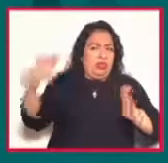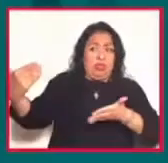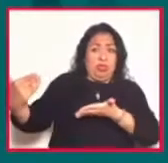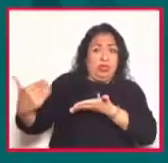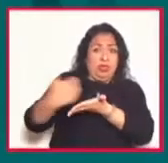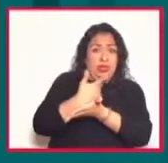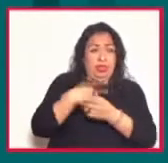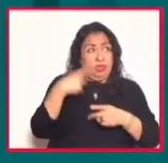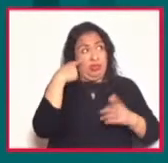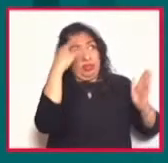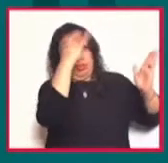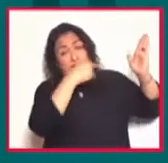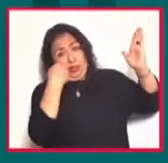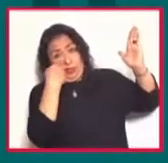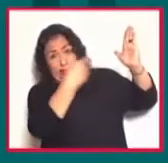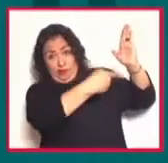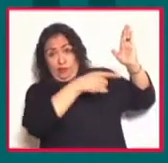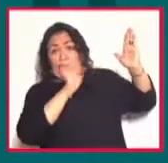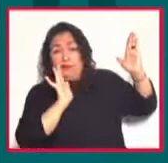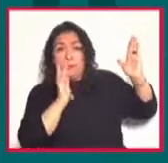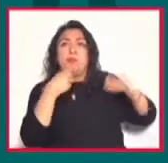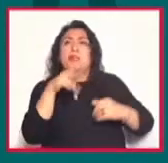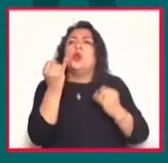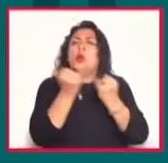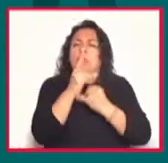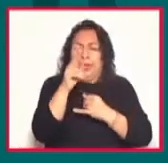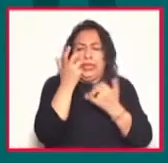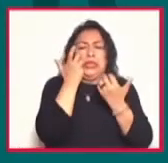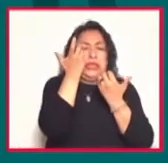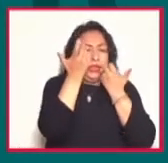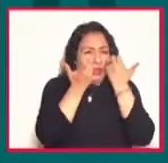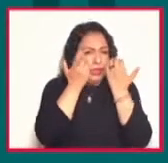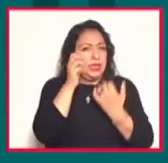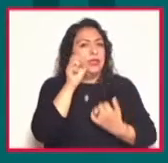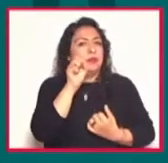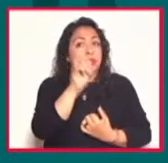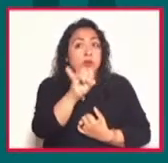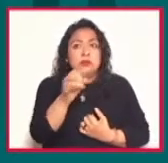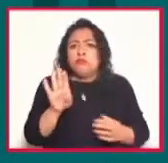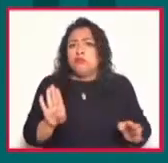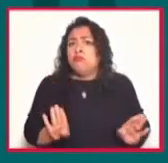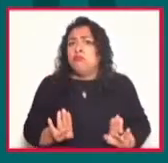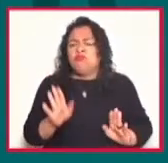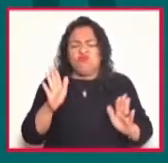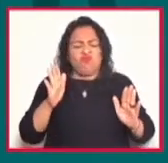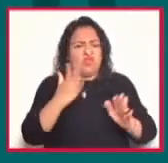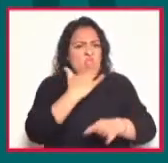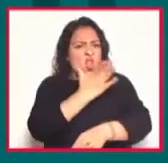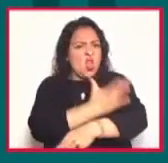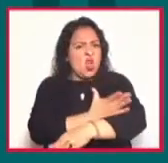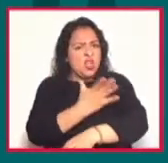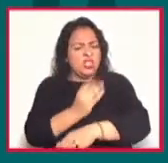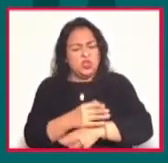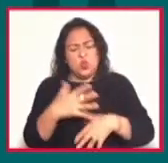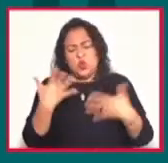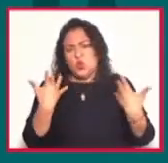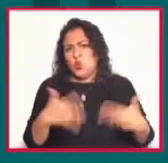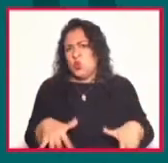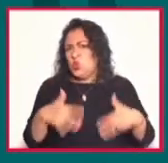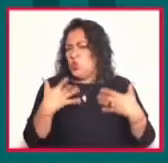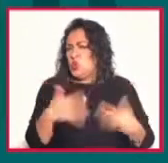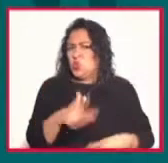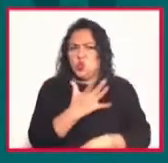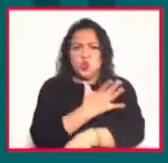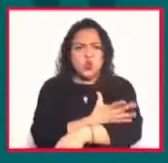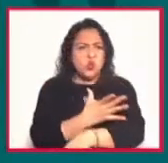gente. Pero en realidad era un gran tímido y un tipo con una honestidad que no solo era honesto